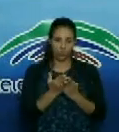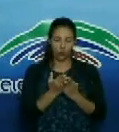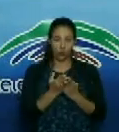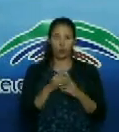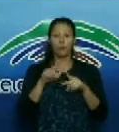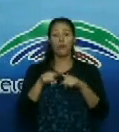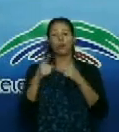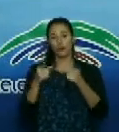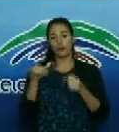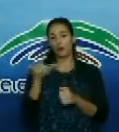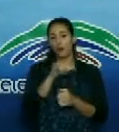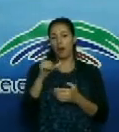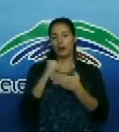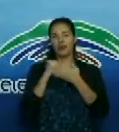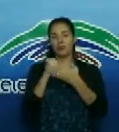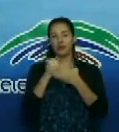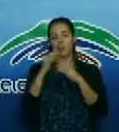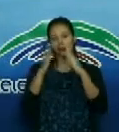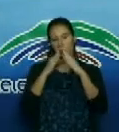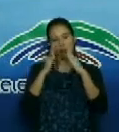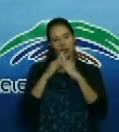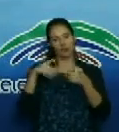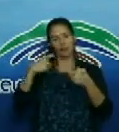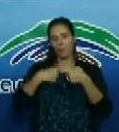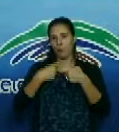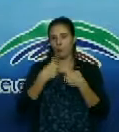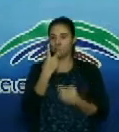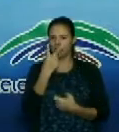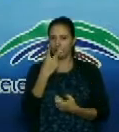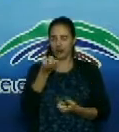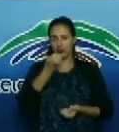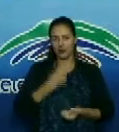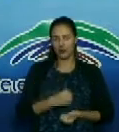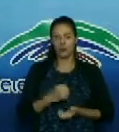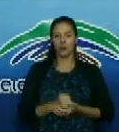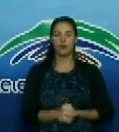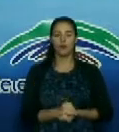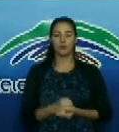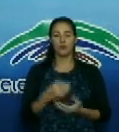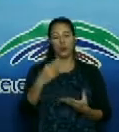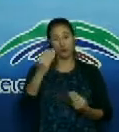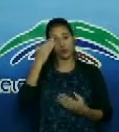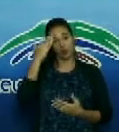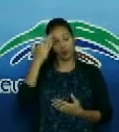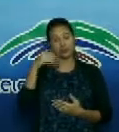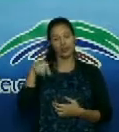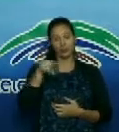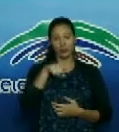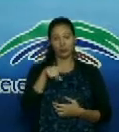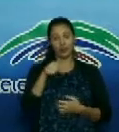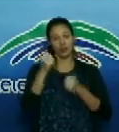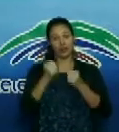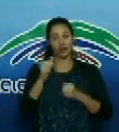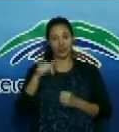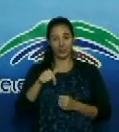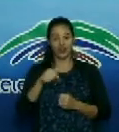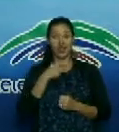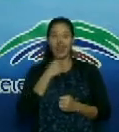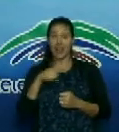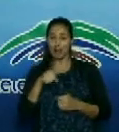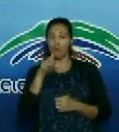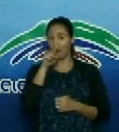padre y con su apoyo incondicional como esposo. Gracias, Elainé, por estar con nosotros esta tarde acá en el programa Ejemplos como estos.